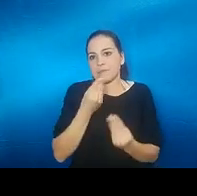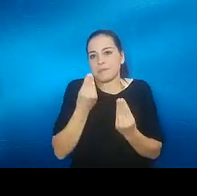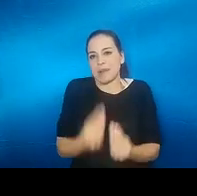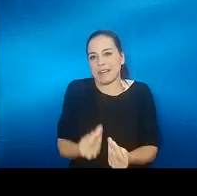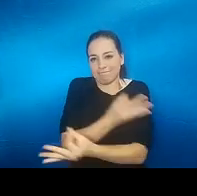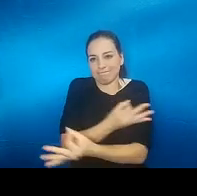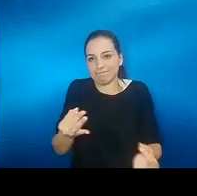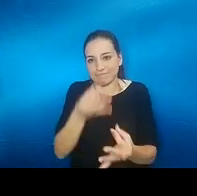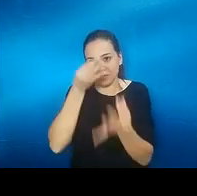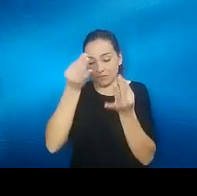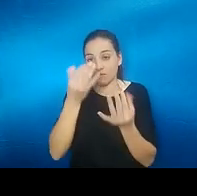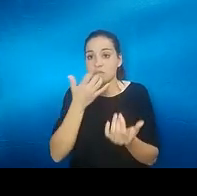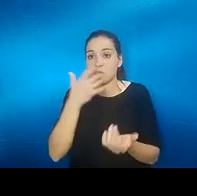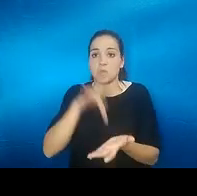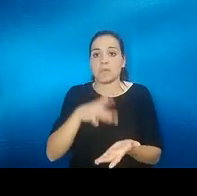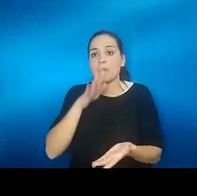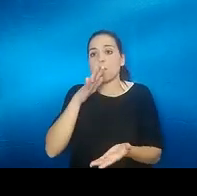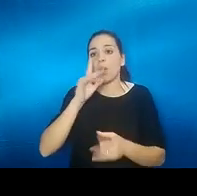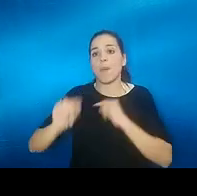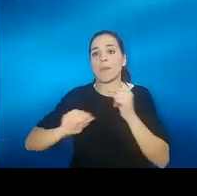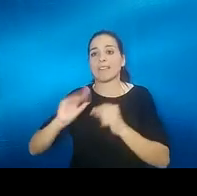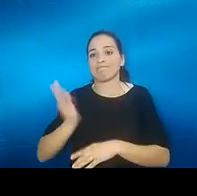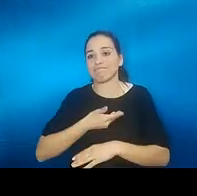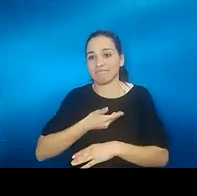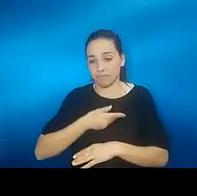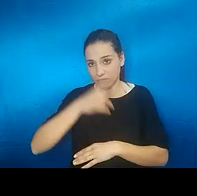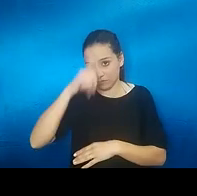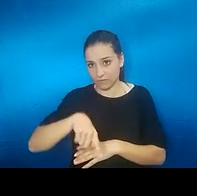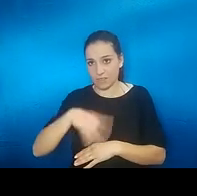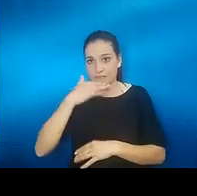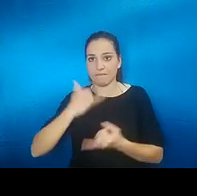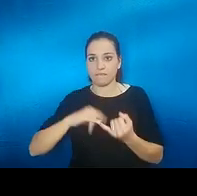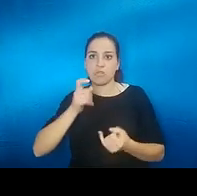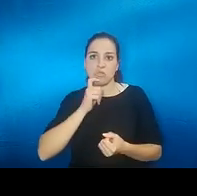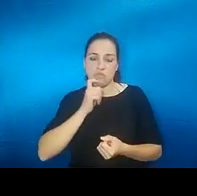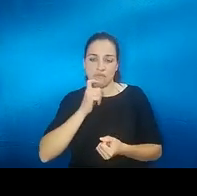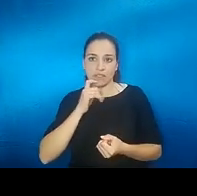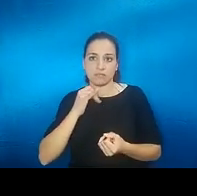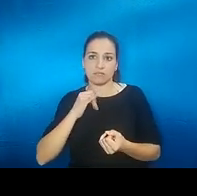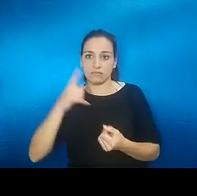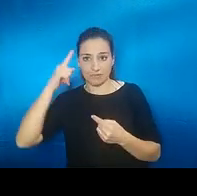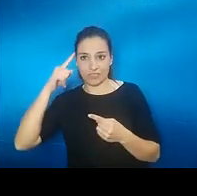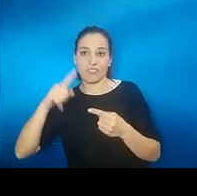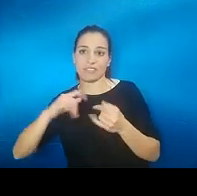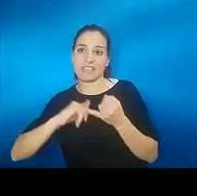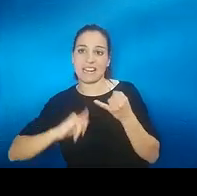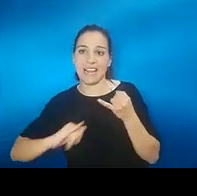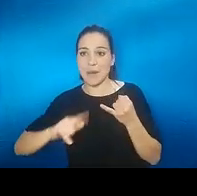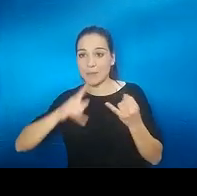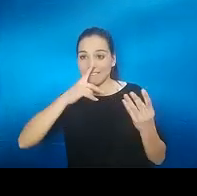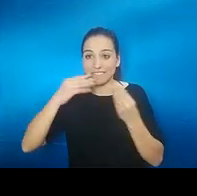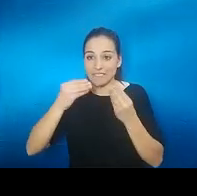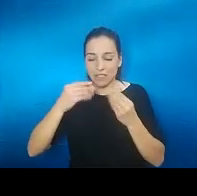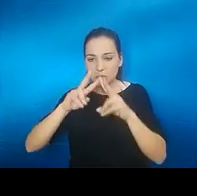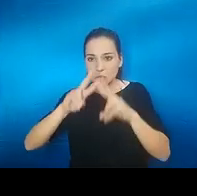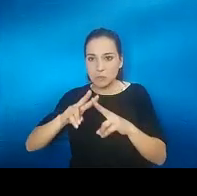correcta yo en mi caso fue vírico y sé que es difícil porque a mí sí que me han hecho dos TAC y en el nervio olfativo no se ve nada pero